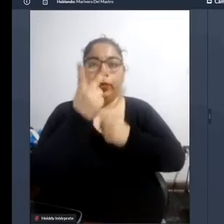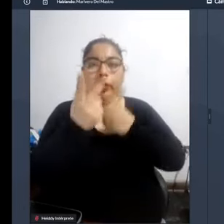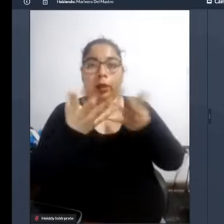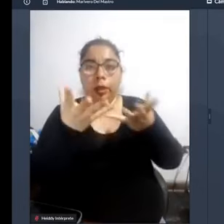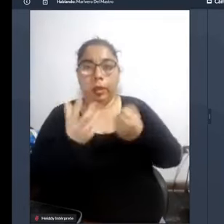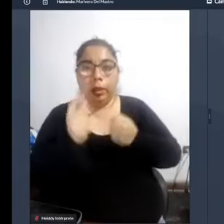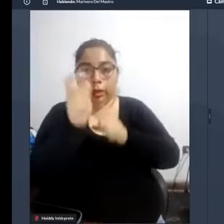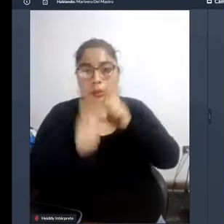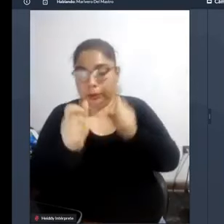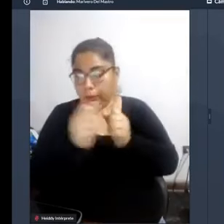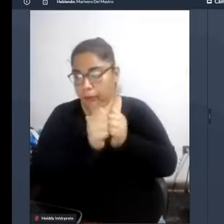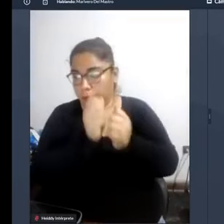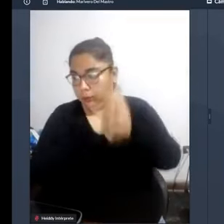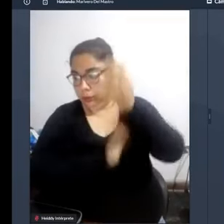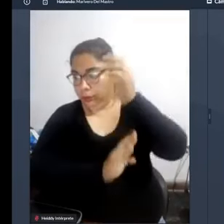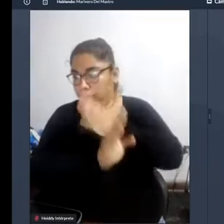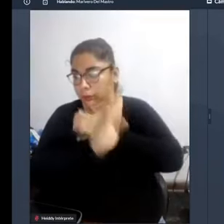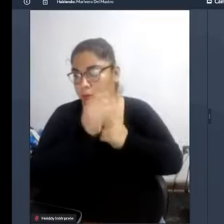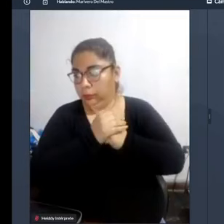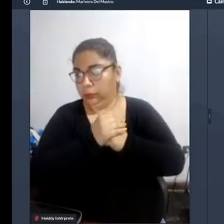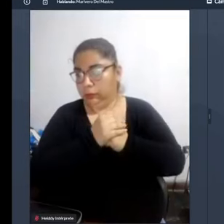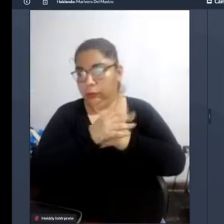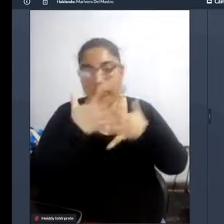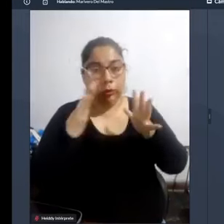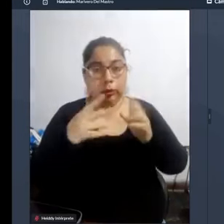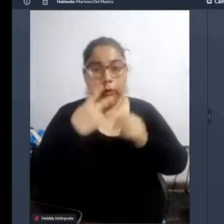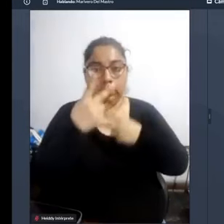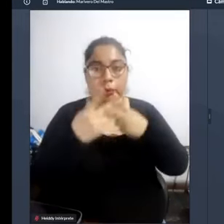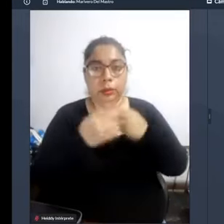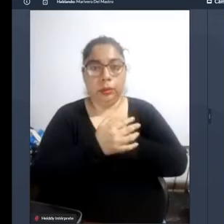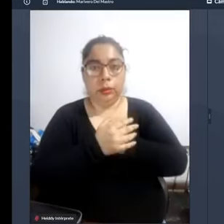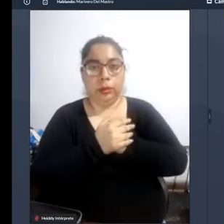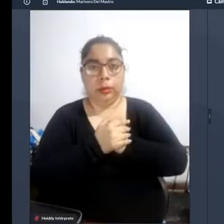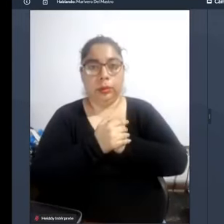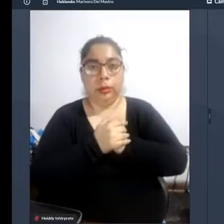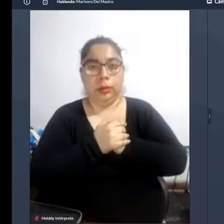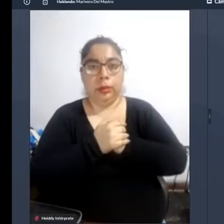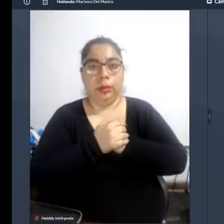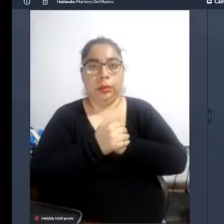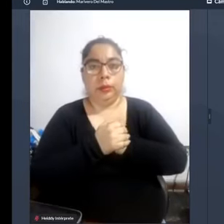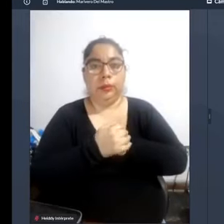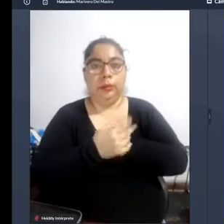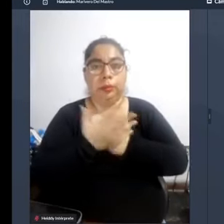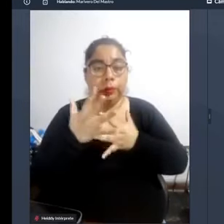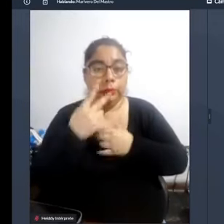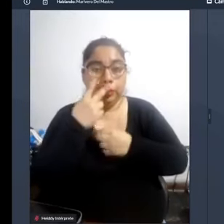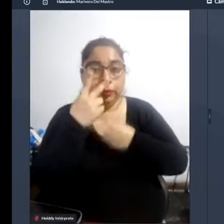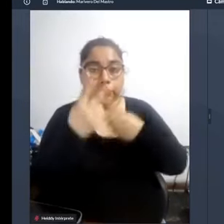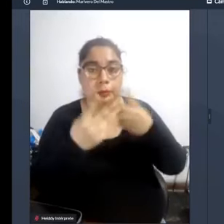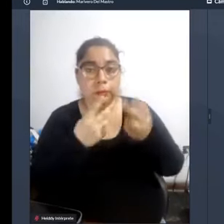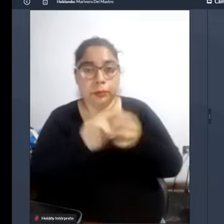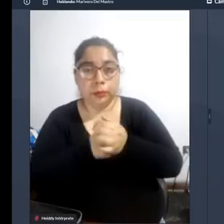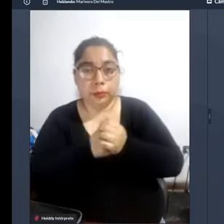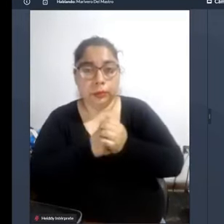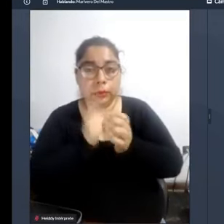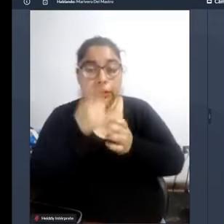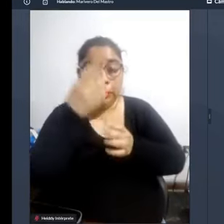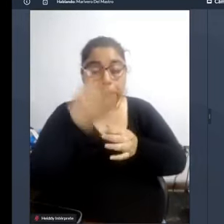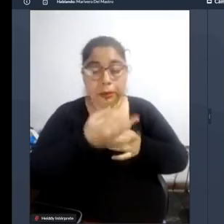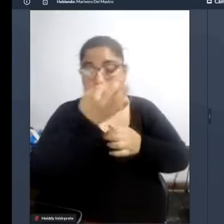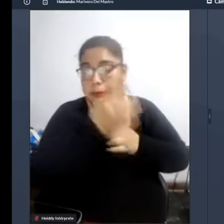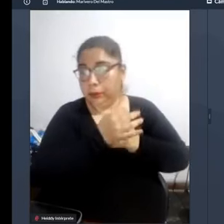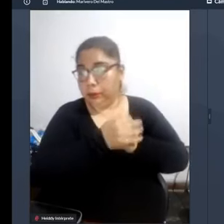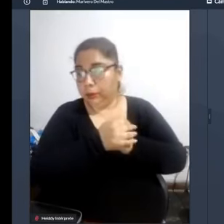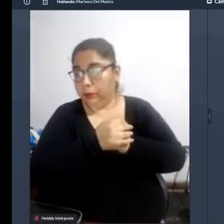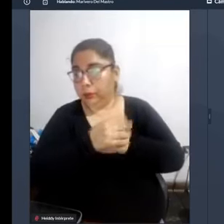discapacidad no se tienen en cuenta realmente lamentablemente si es que no se mencionan específicamente si no se